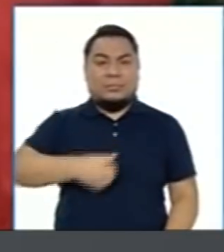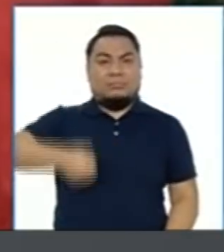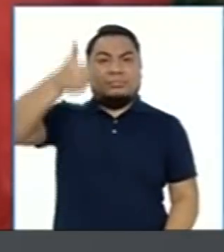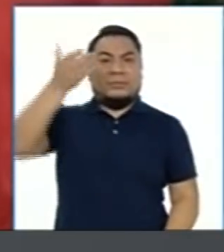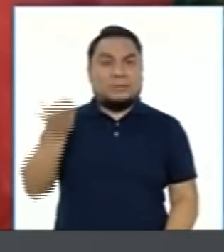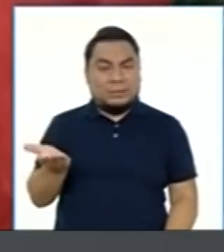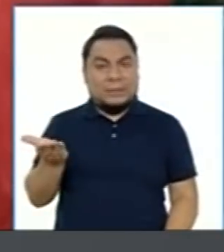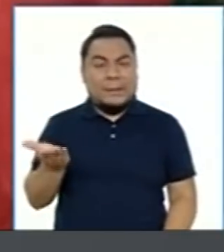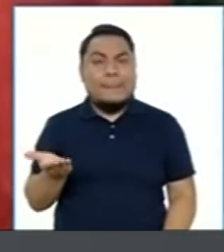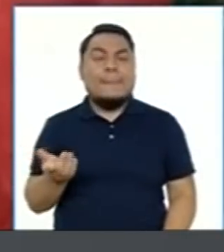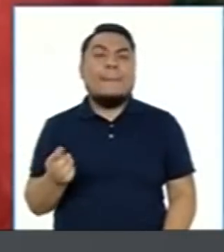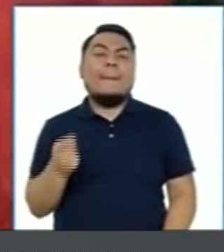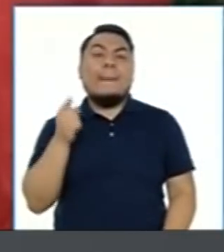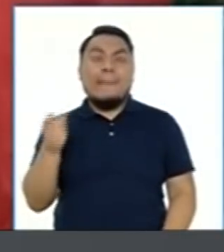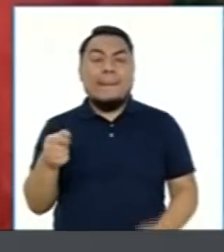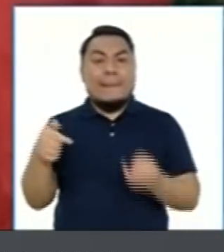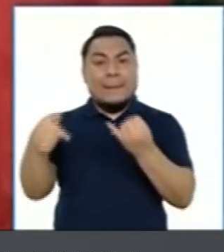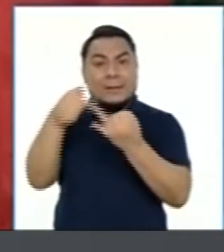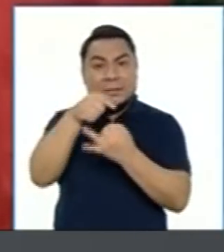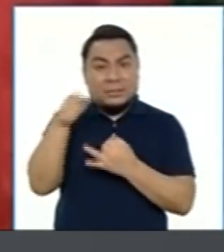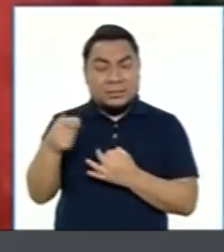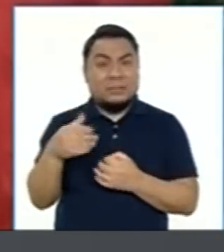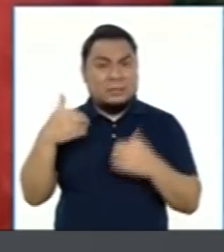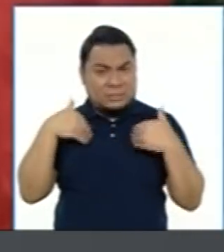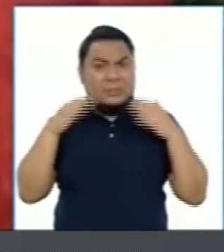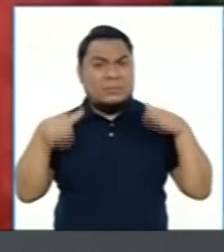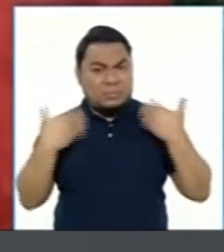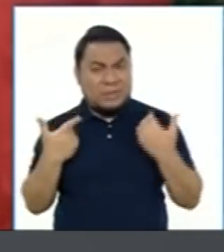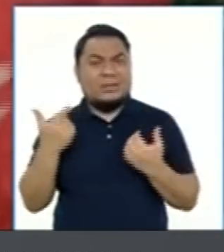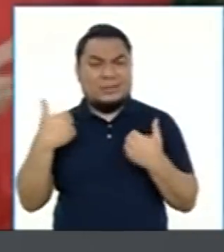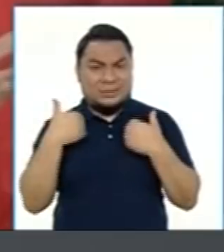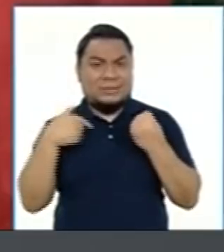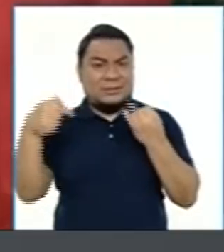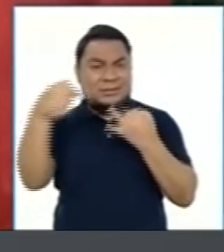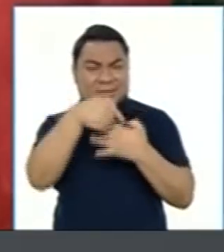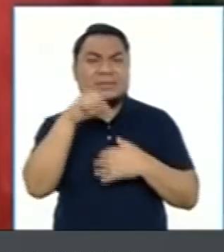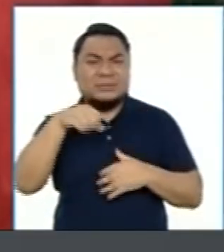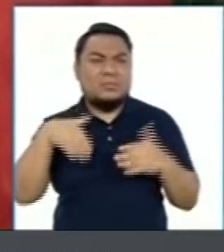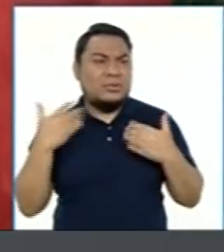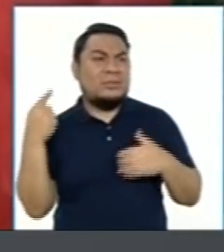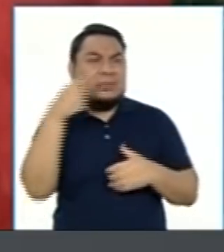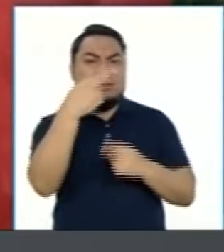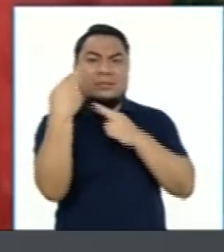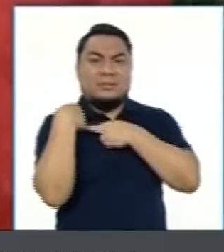ministro, que no tenga las cualidades para representar al Perú, por favor.